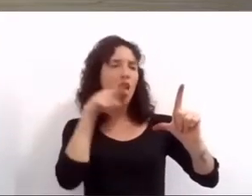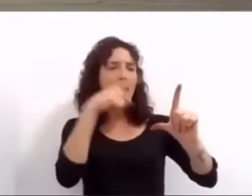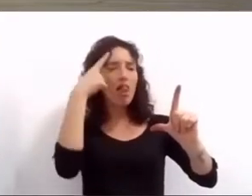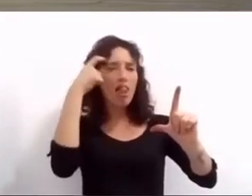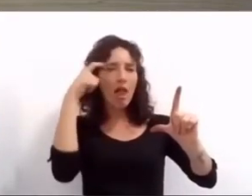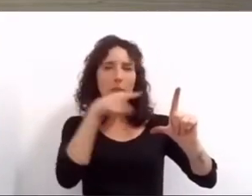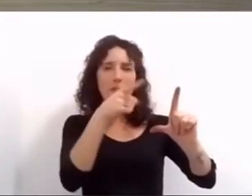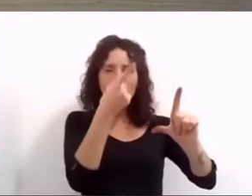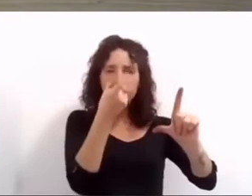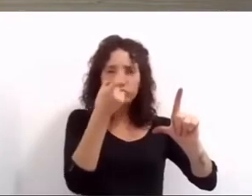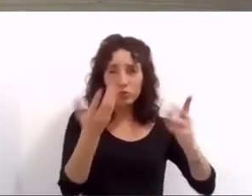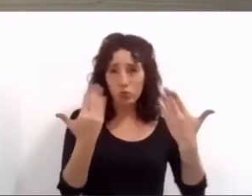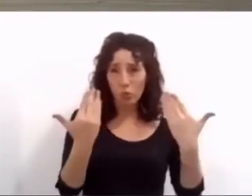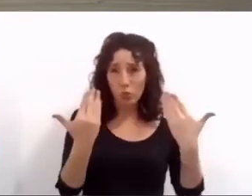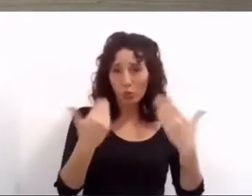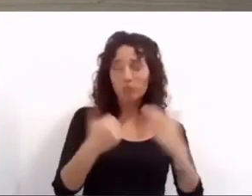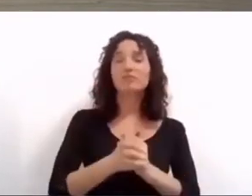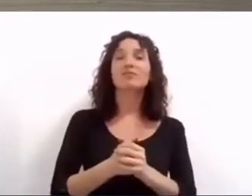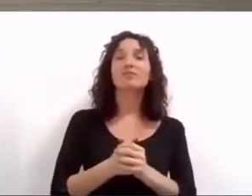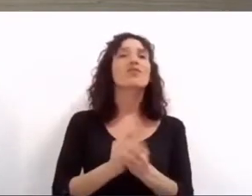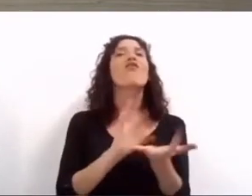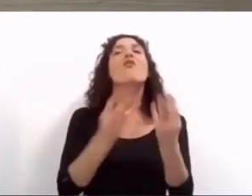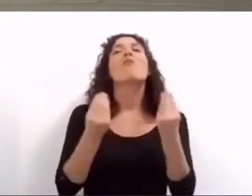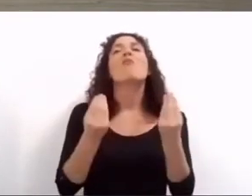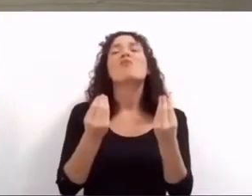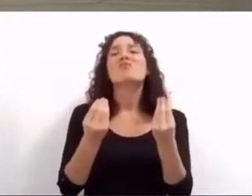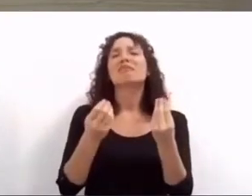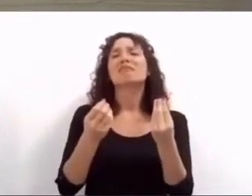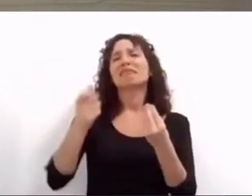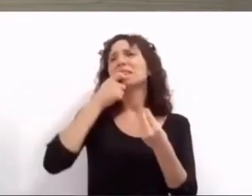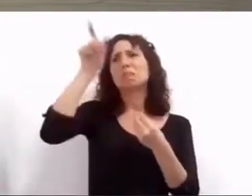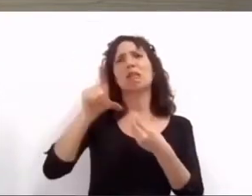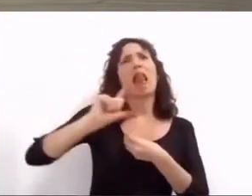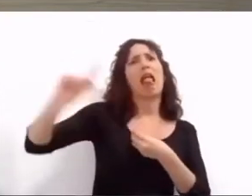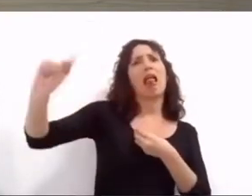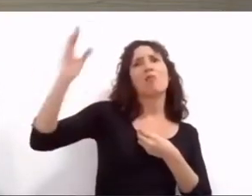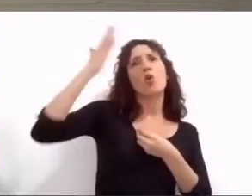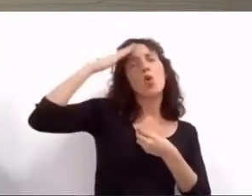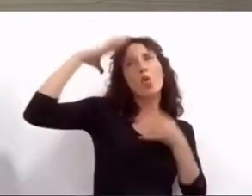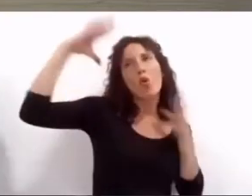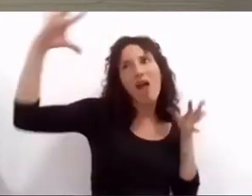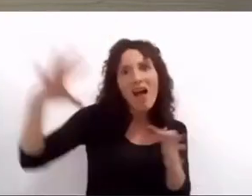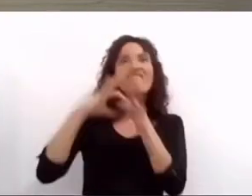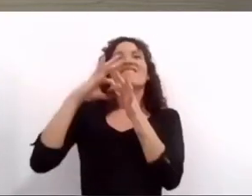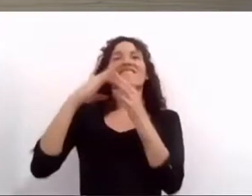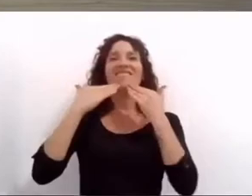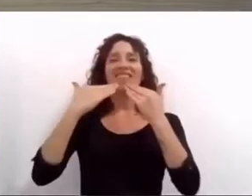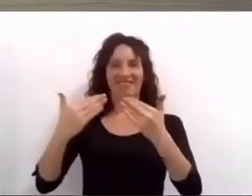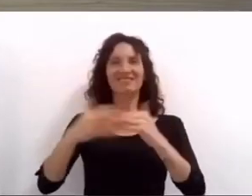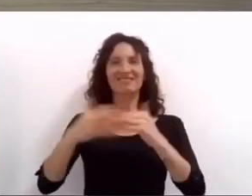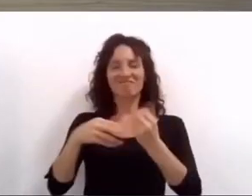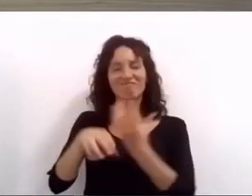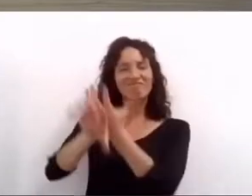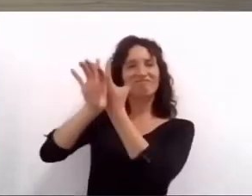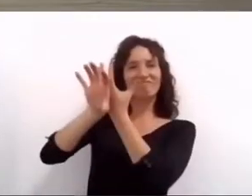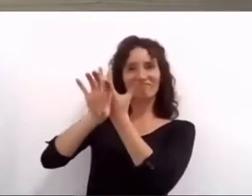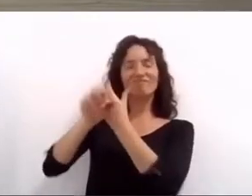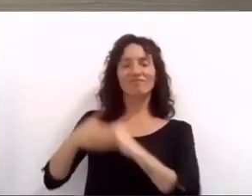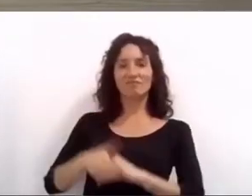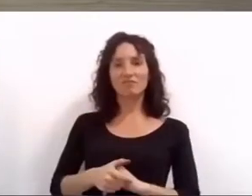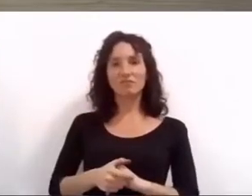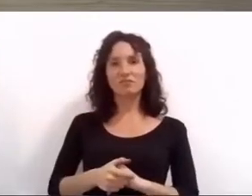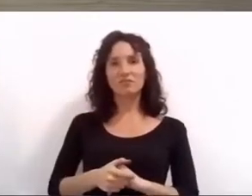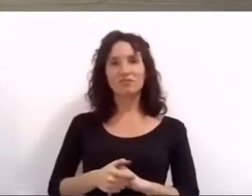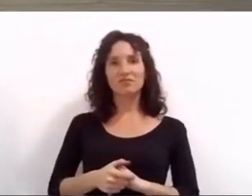fue una forma más de estar cerca y lo hicimos a través de la cultura que como siempre nos dice Dante tiene una función